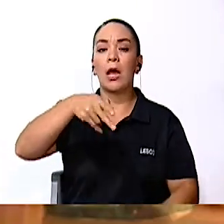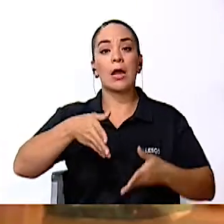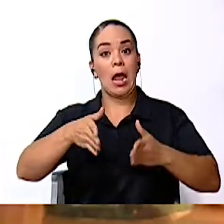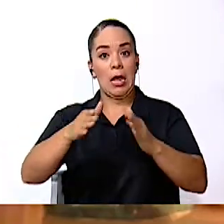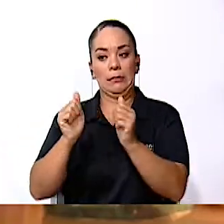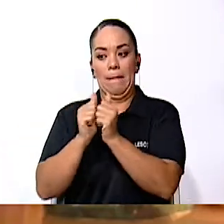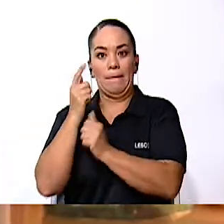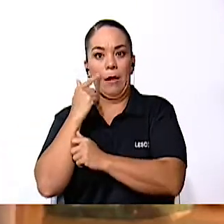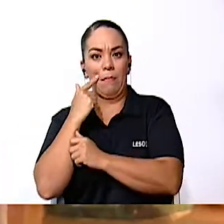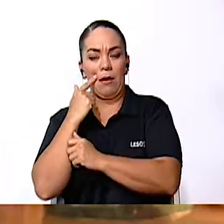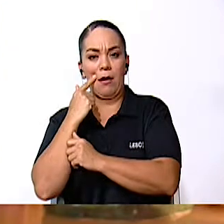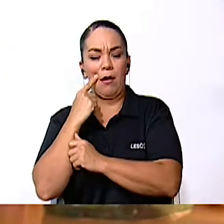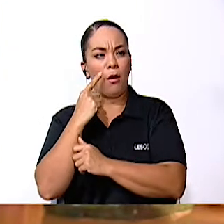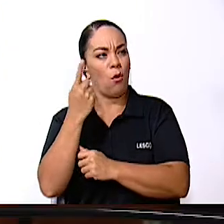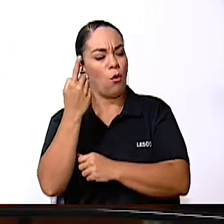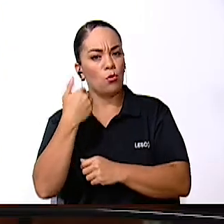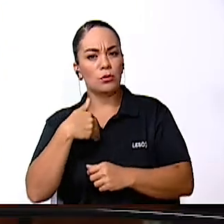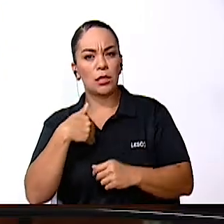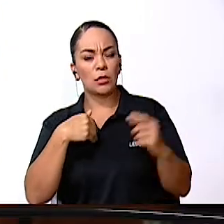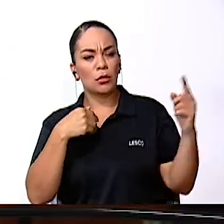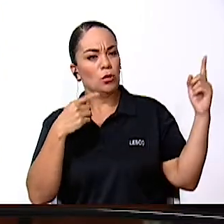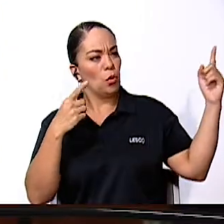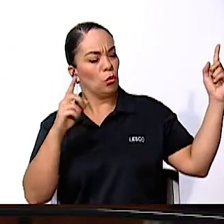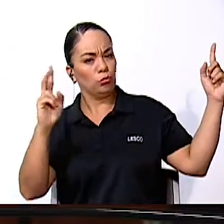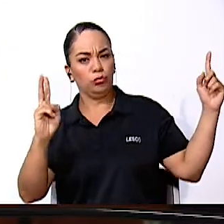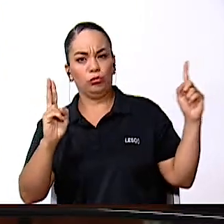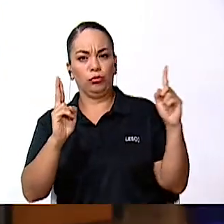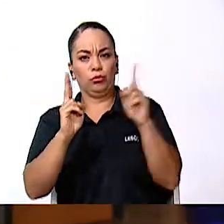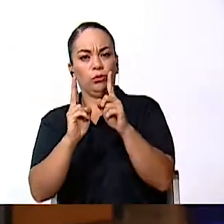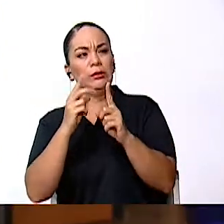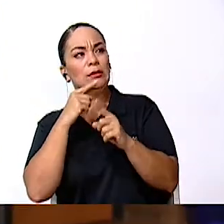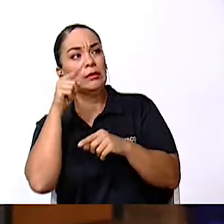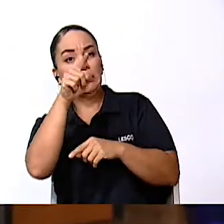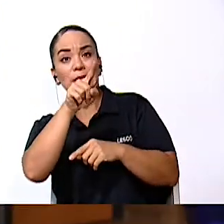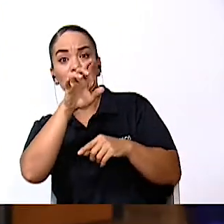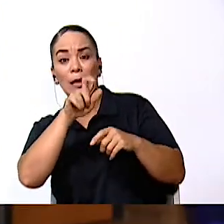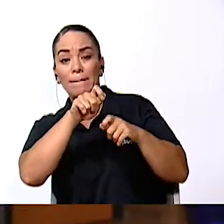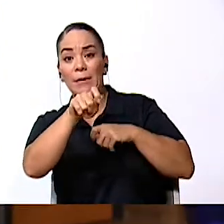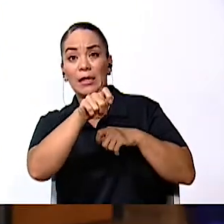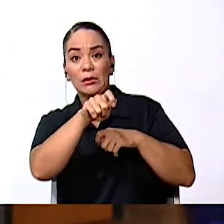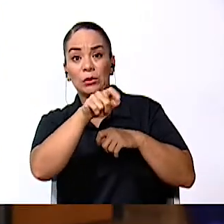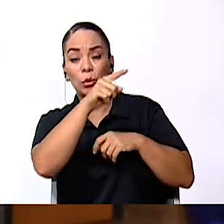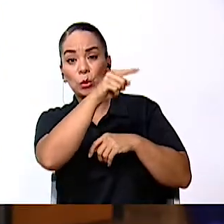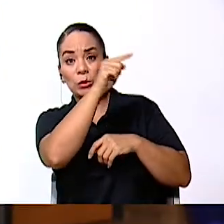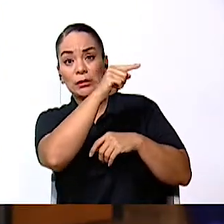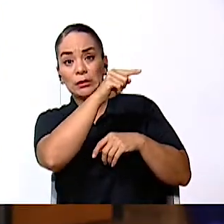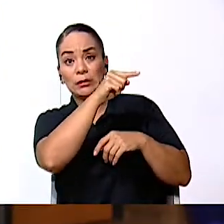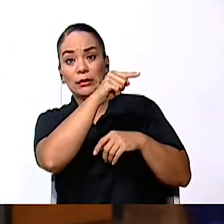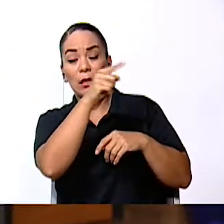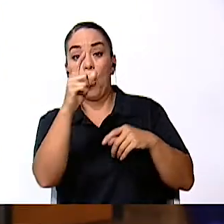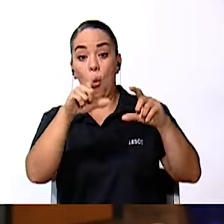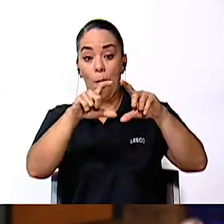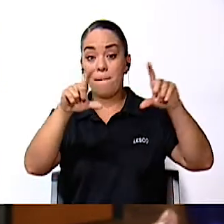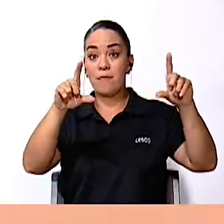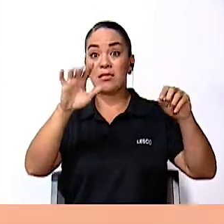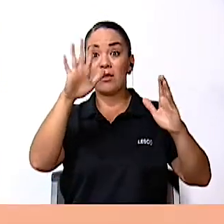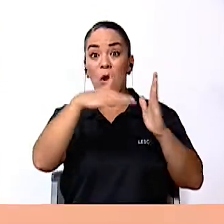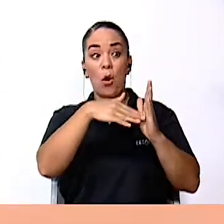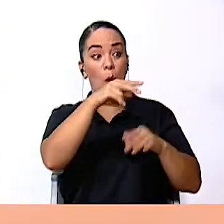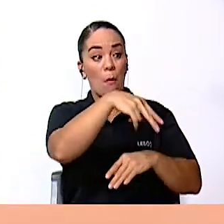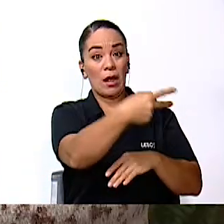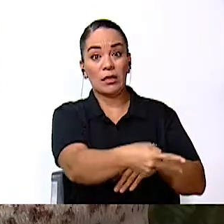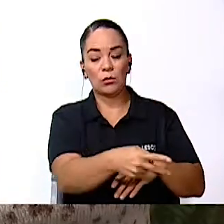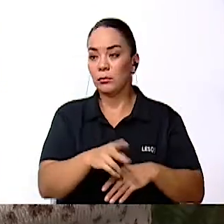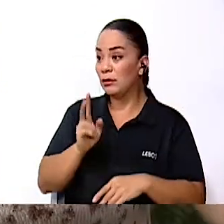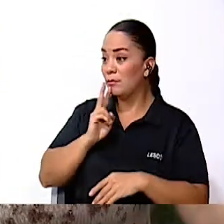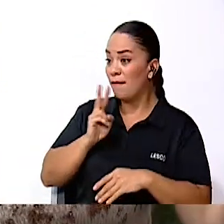papá cuando un señor nos alcanzó y nos dijo que a los 100 metros se nos había caído un billete de 5,000 colones. ¿De